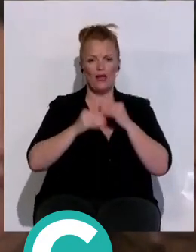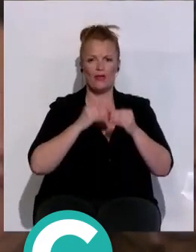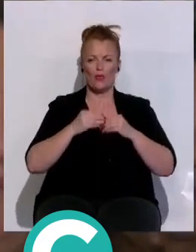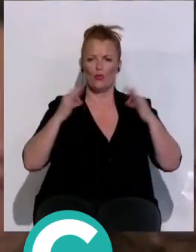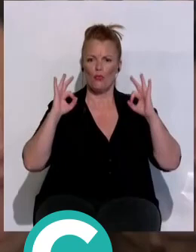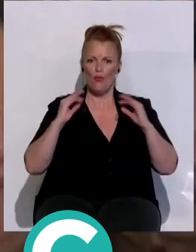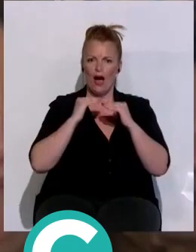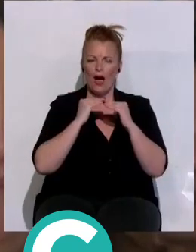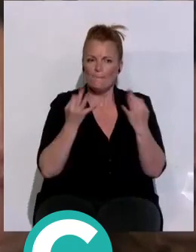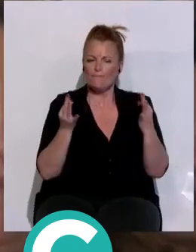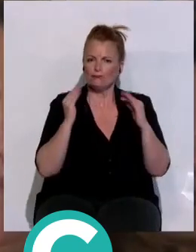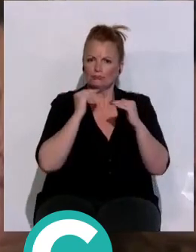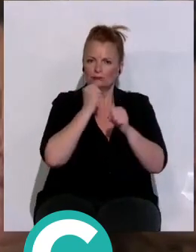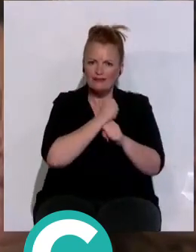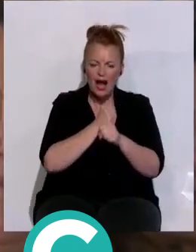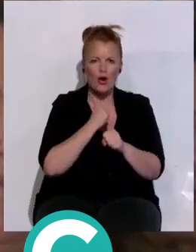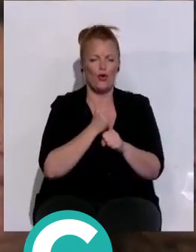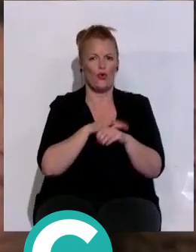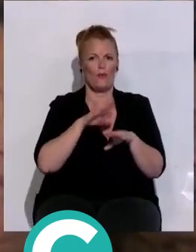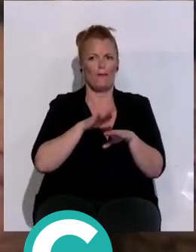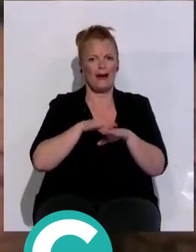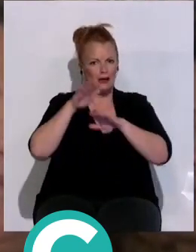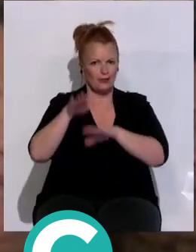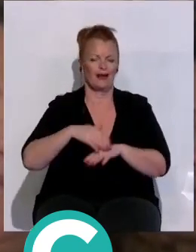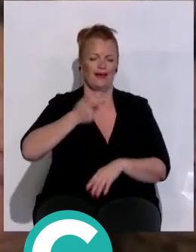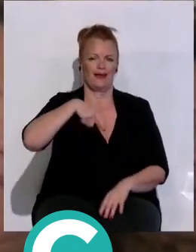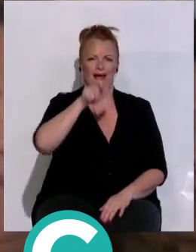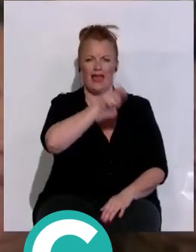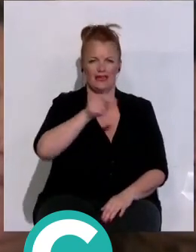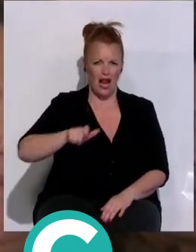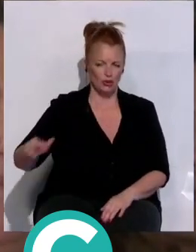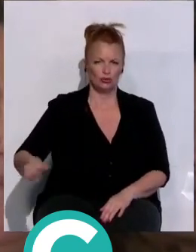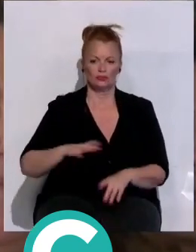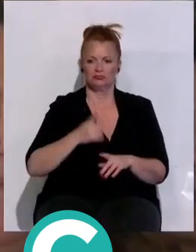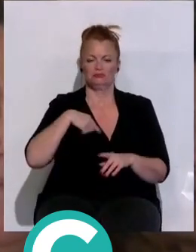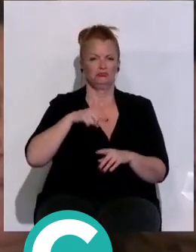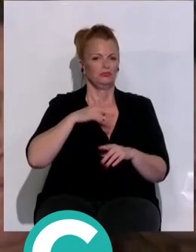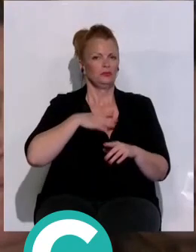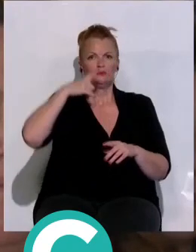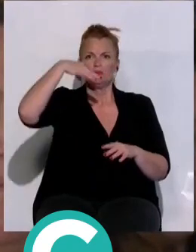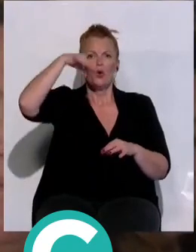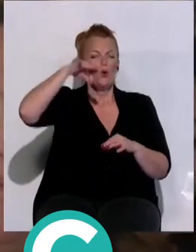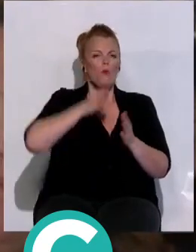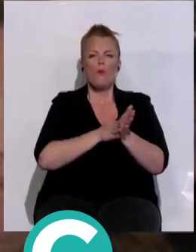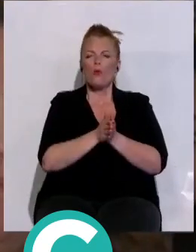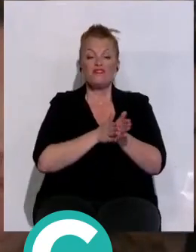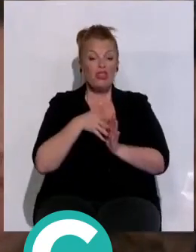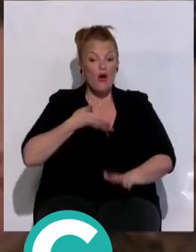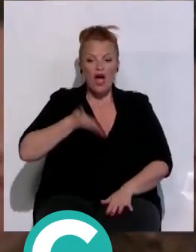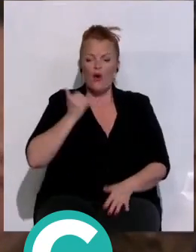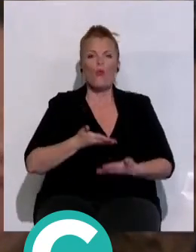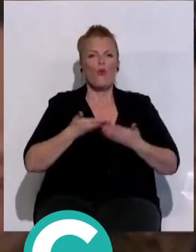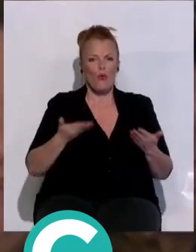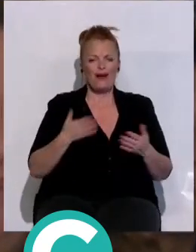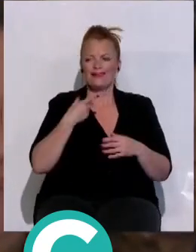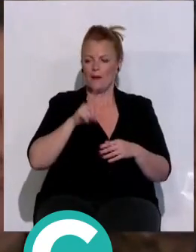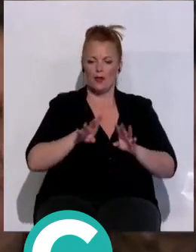común y ese trabajo por y para los gaditanos. Eso es lo único que nos mueve, nuestra única motivación y para ello también me he rodeado del